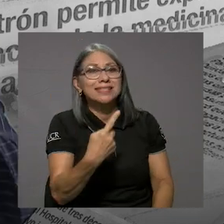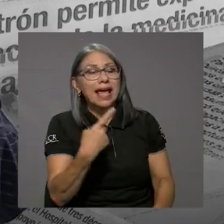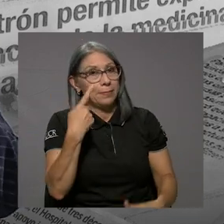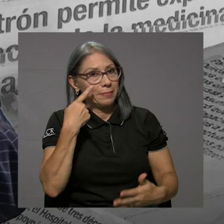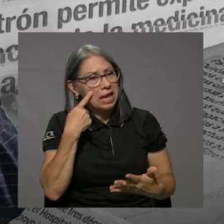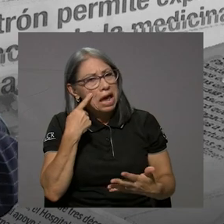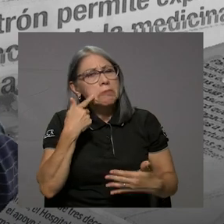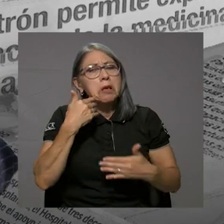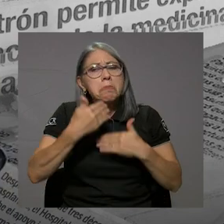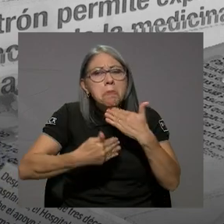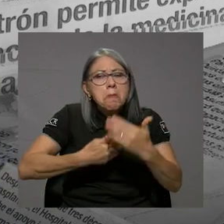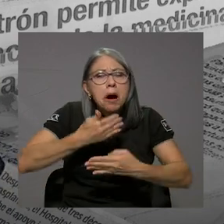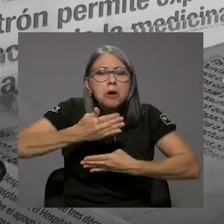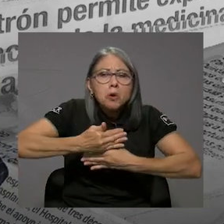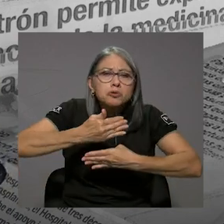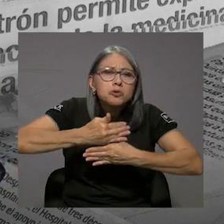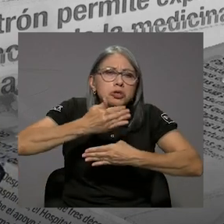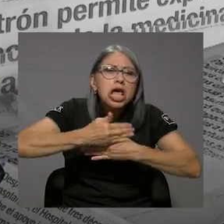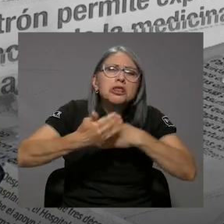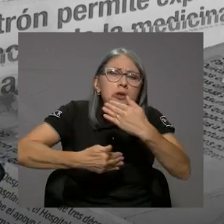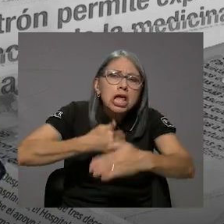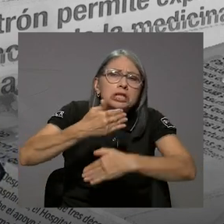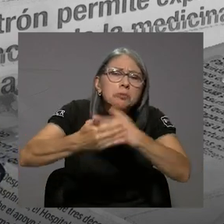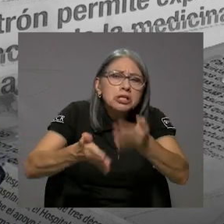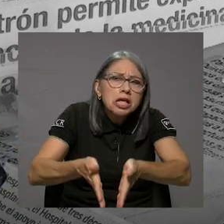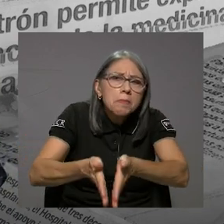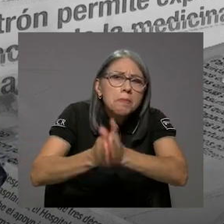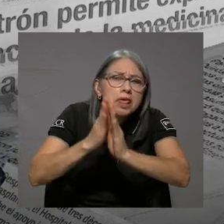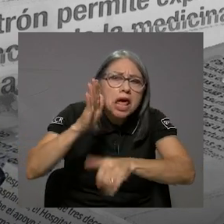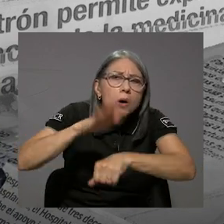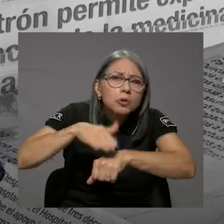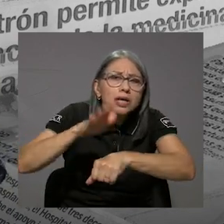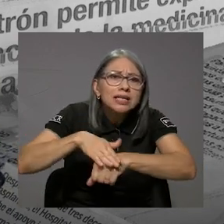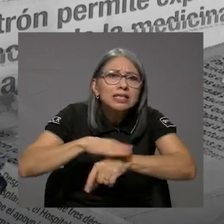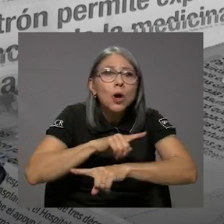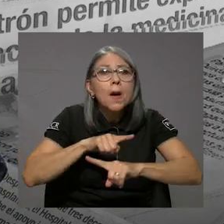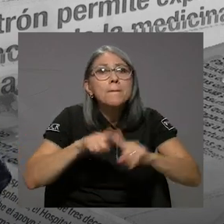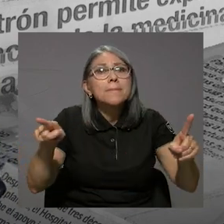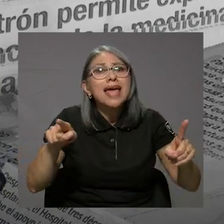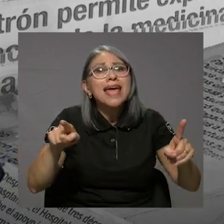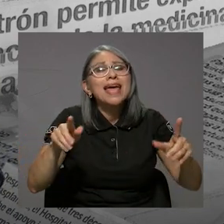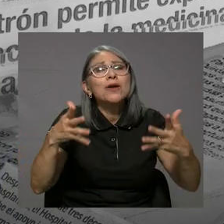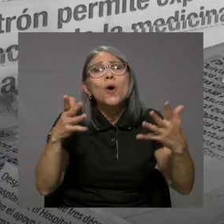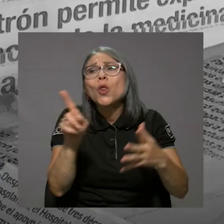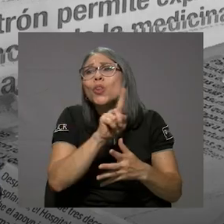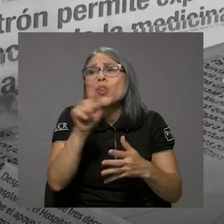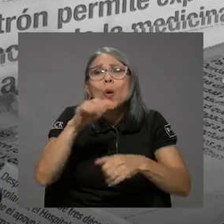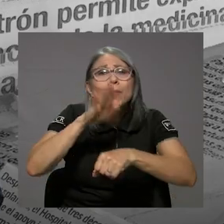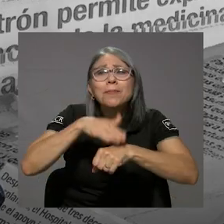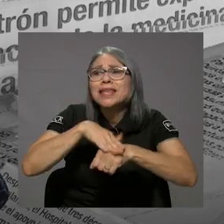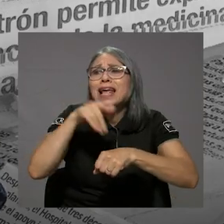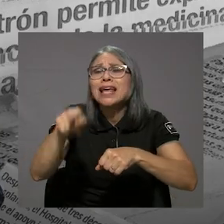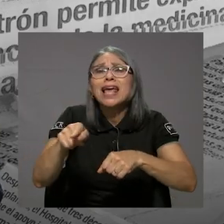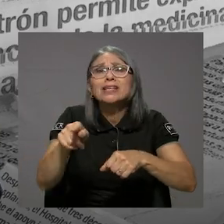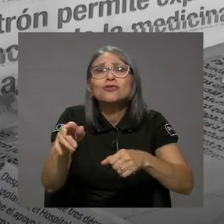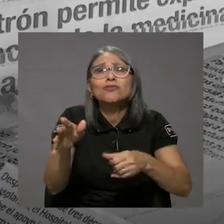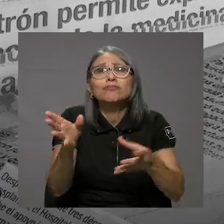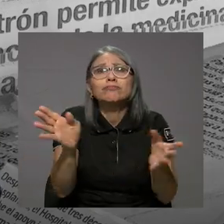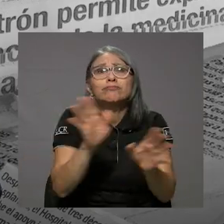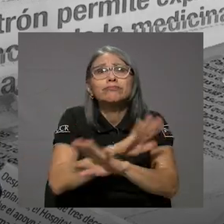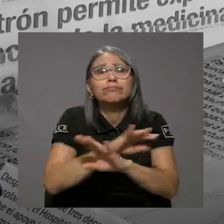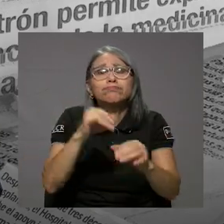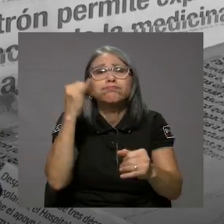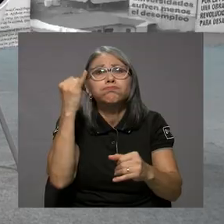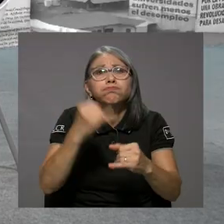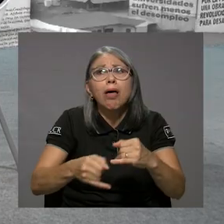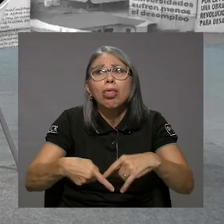va construyendo, se va pidiendo la autorización de la corta pero no dejen morir esto. Lo dejaron morir.